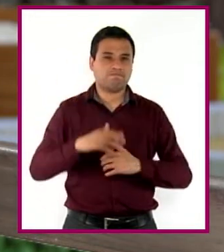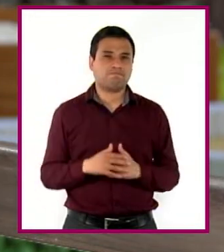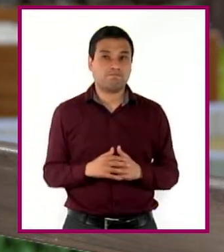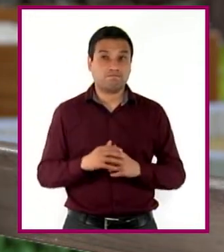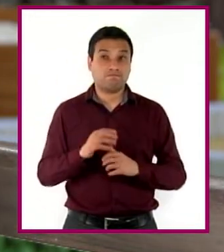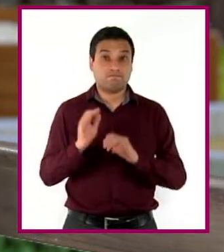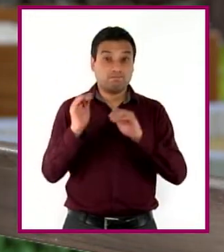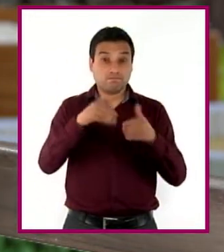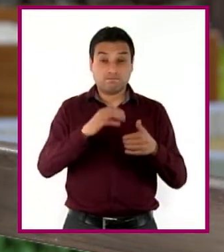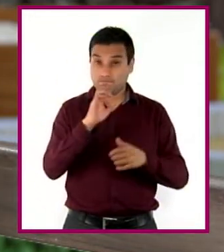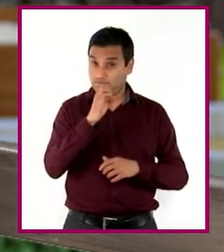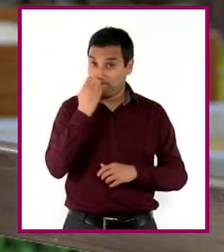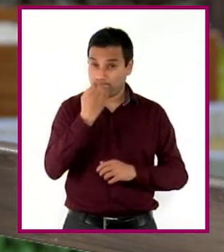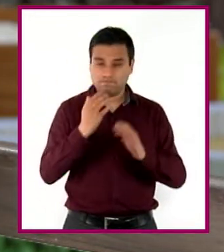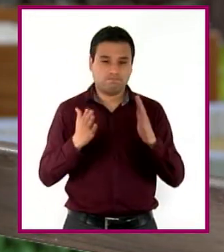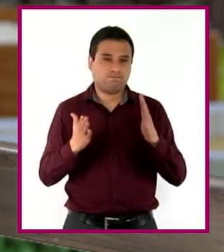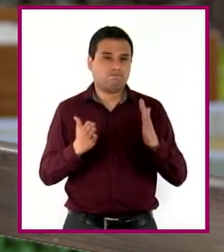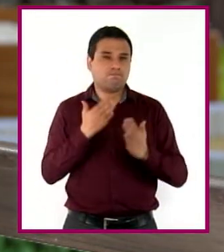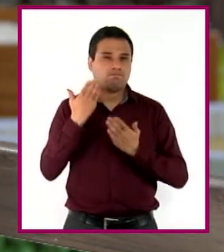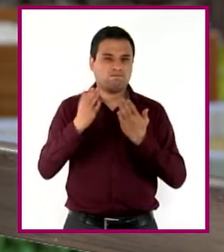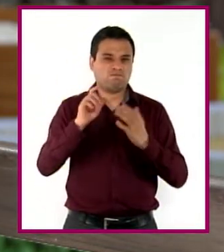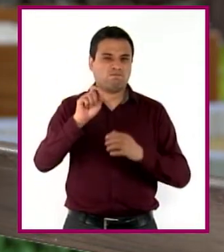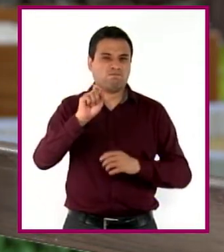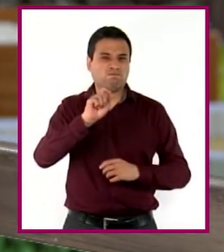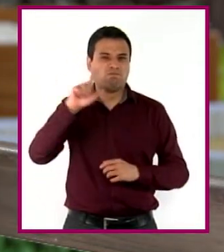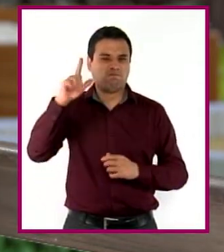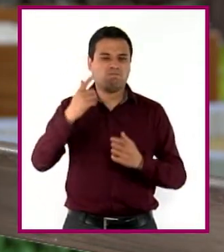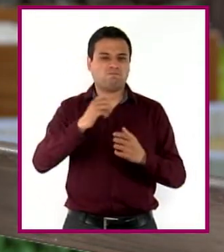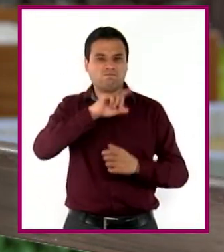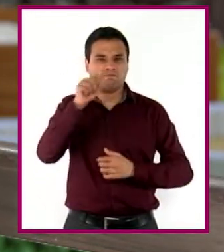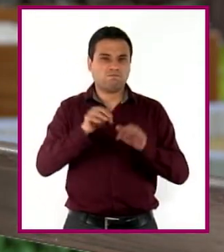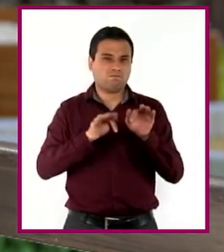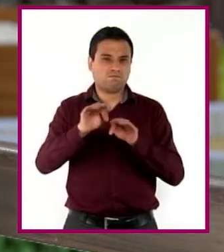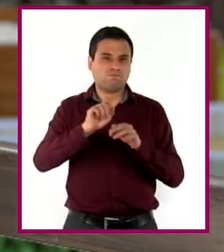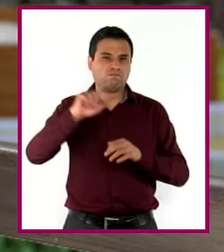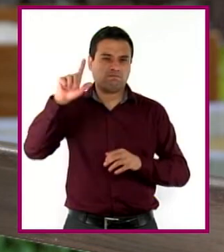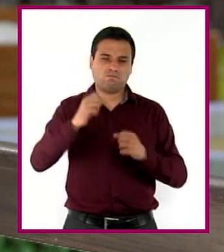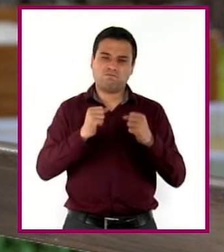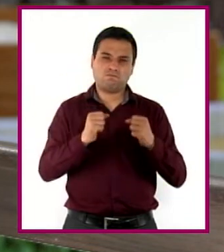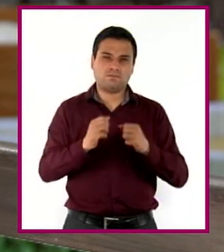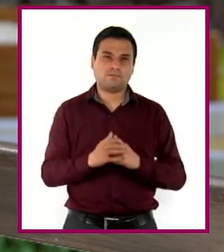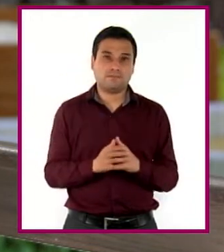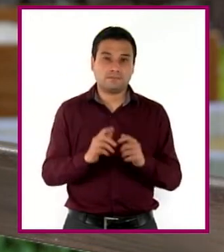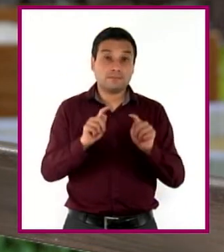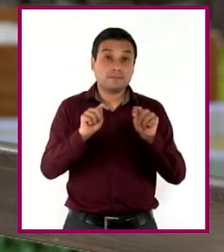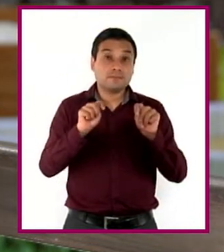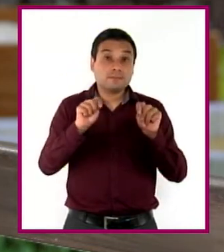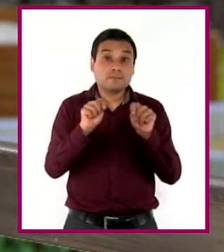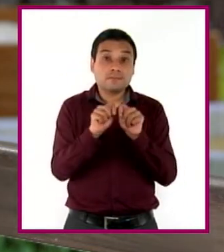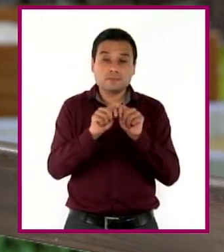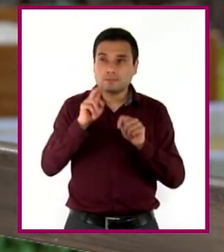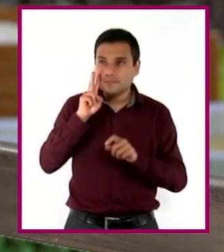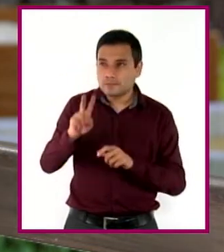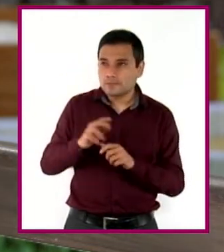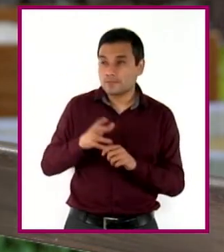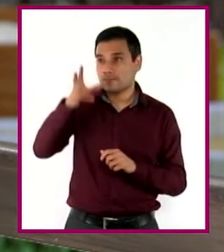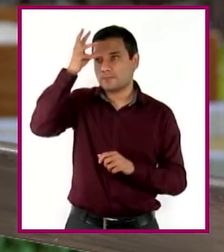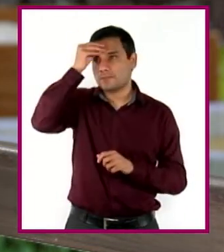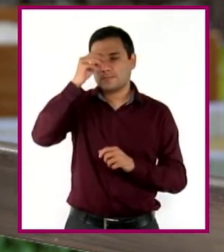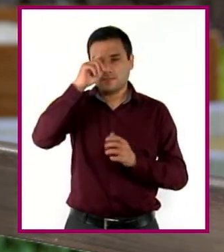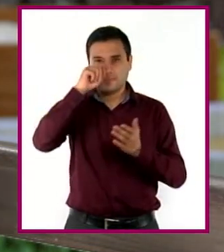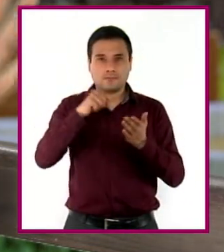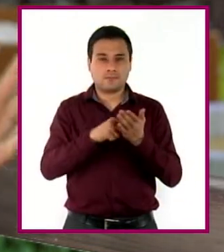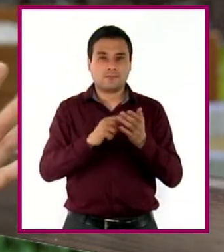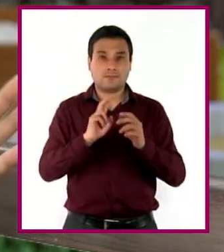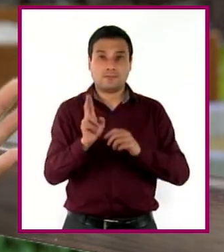a hacer un profesionista de prestigio. Seguro eso hizo que mi tío creyera que saliendo iba a tener el